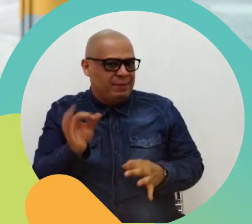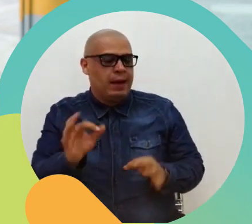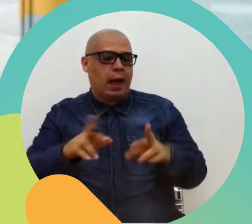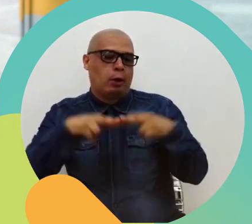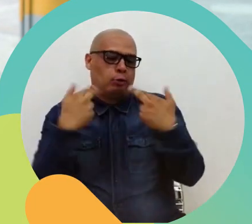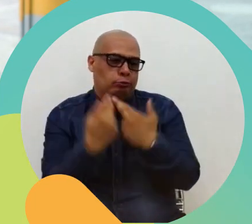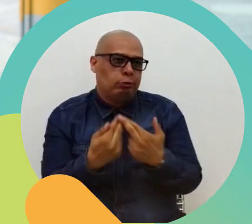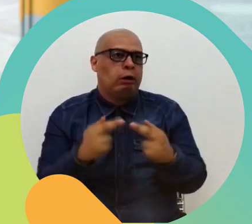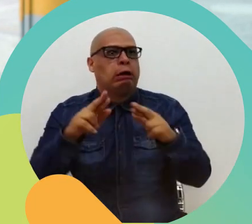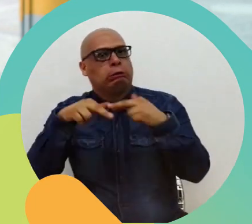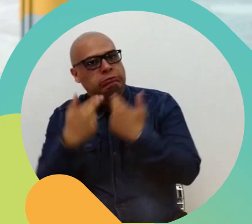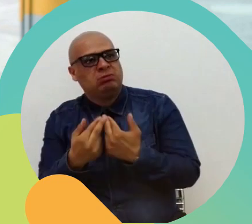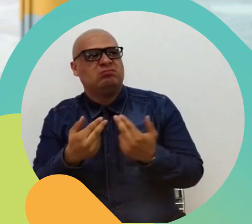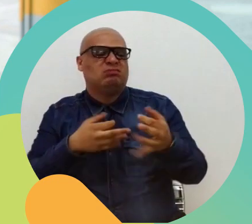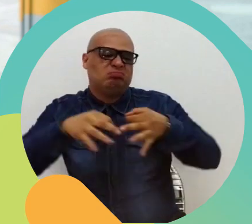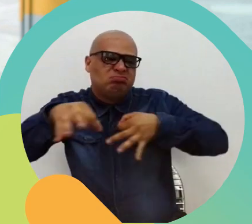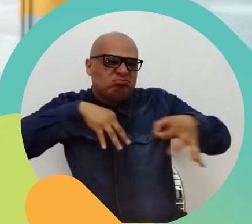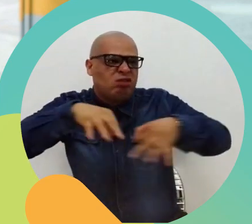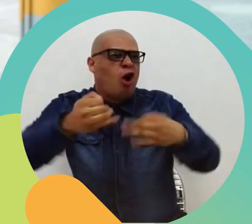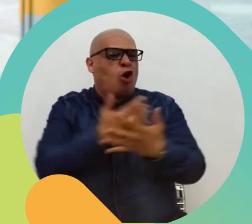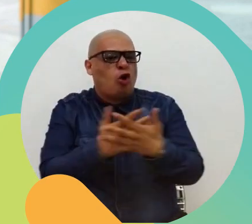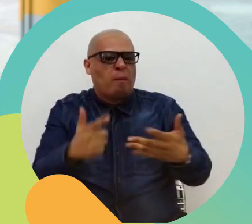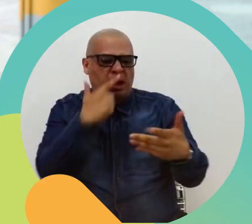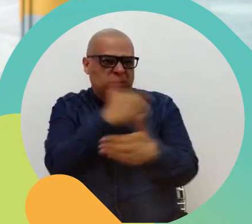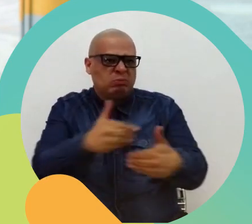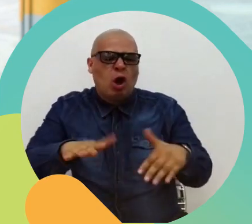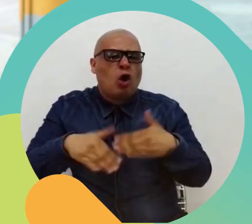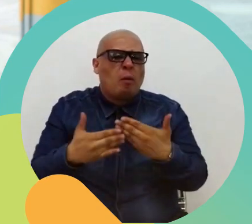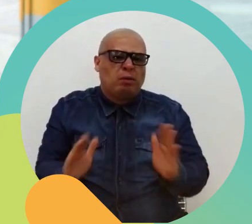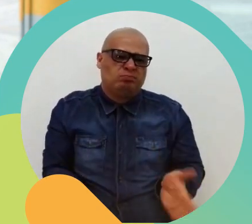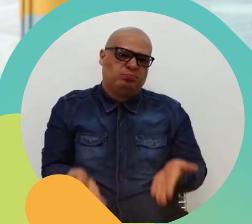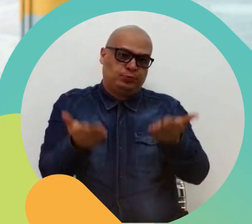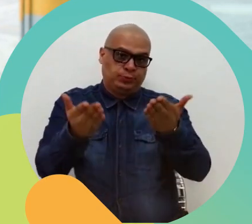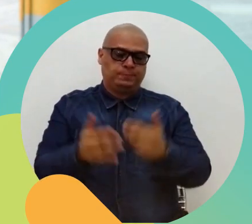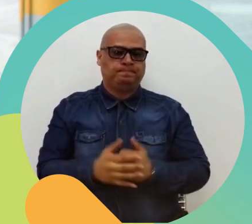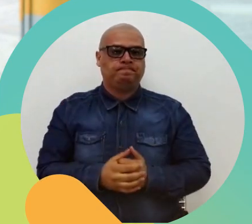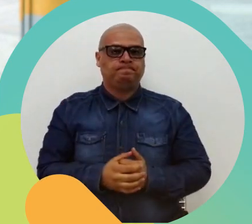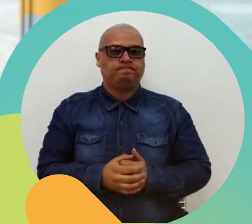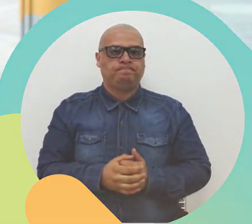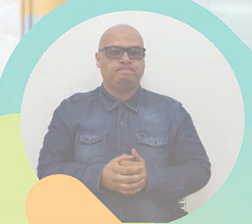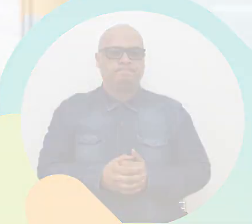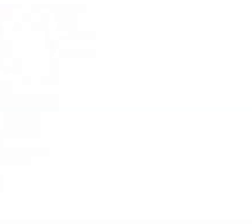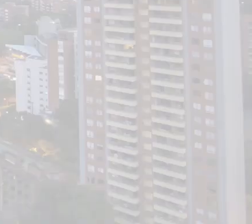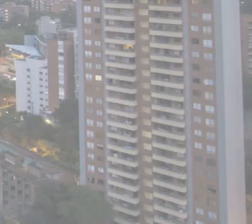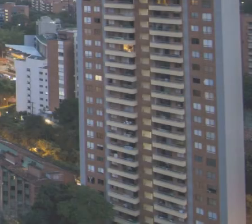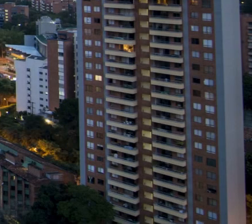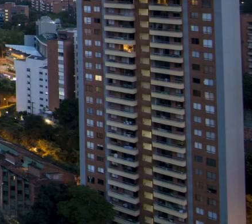muchachos y nos hacen periódicamente reuniones para saber de los muchachos cómo van.